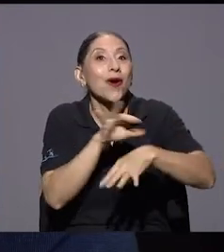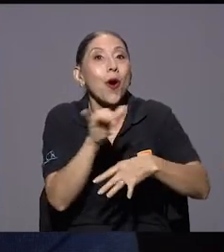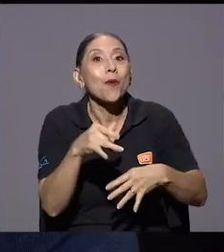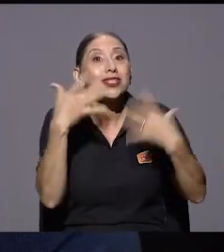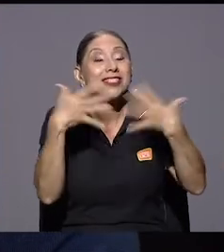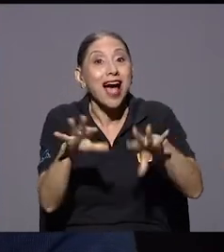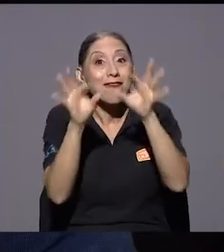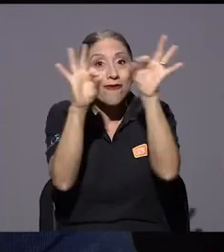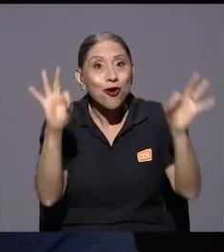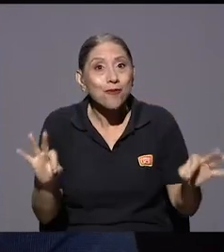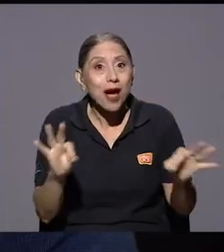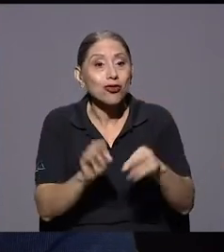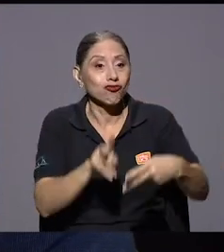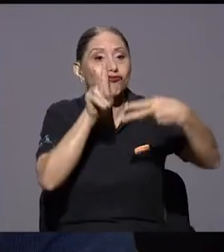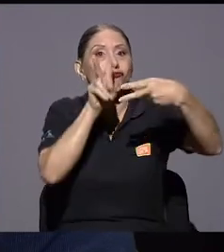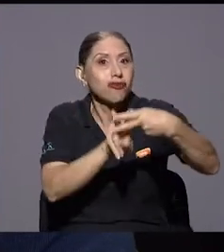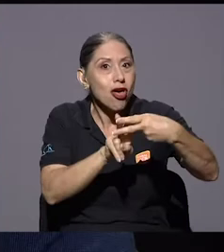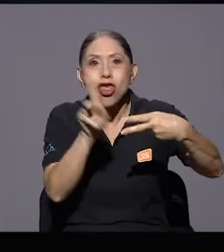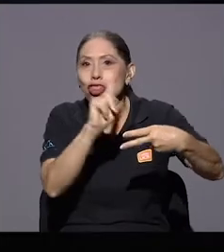sea, se hizo un formato básicamente